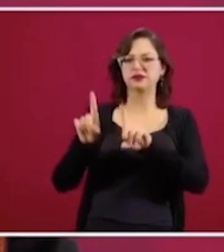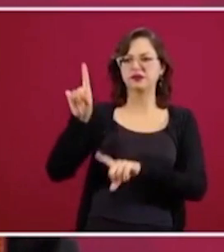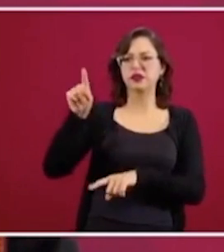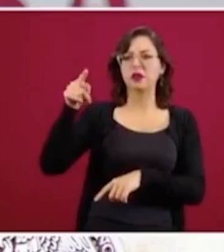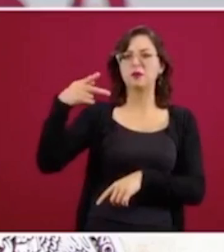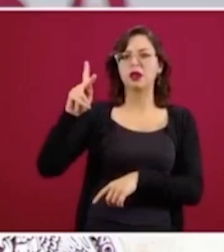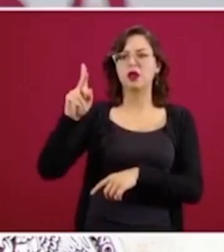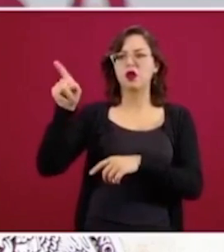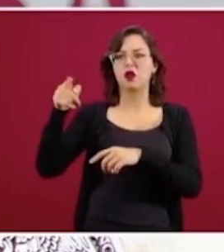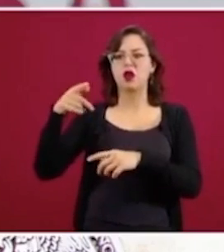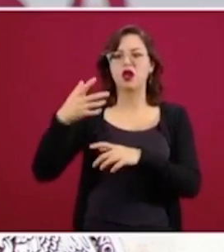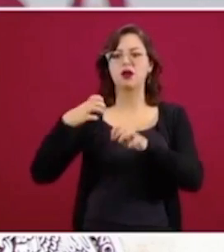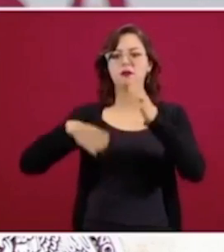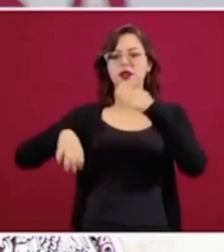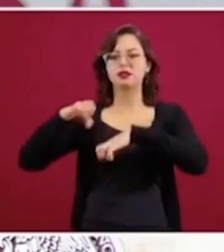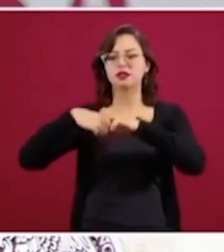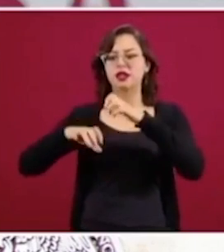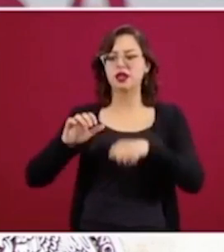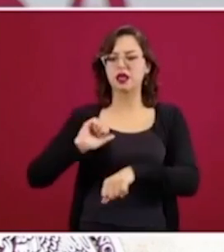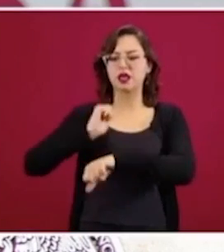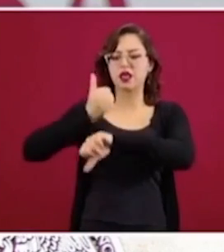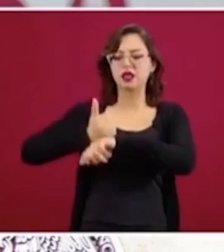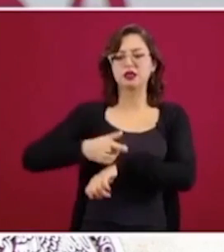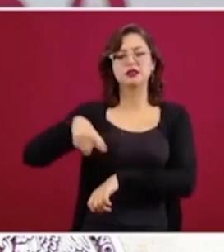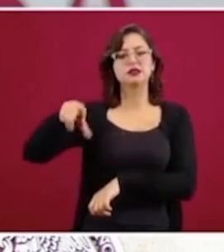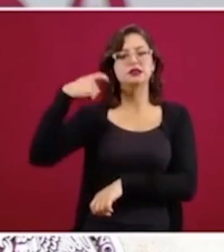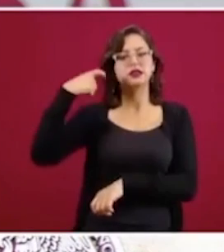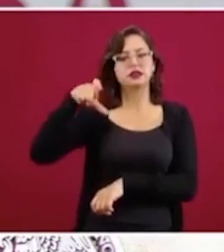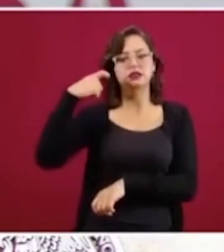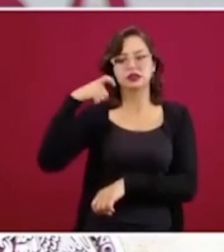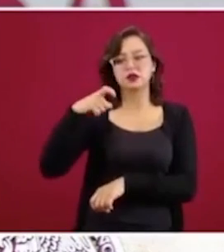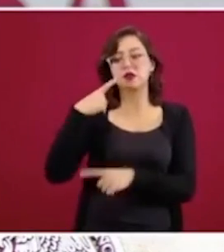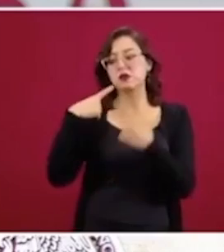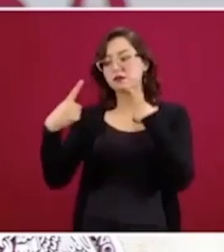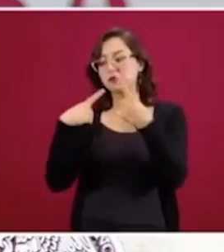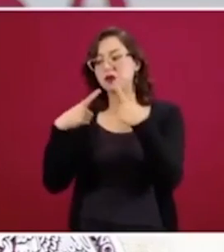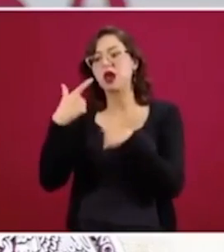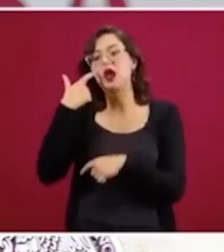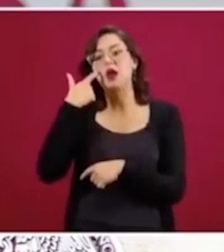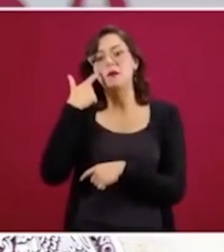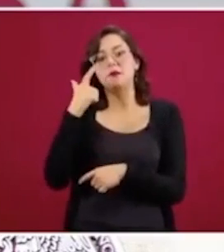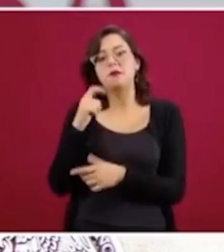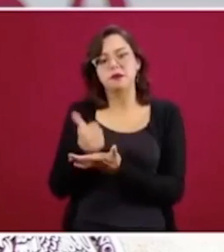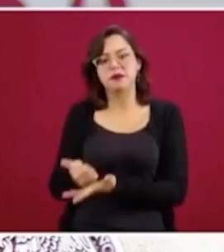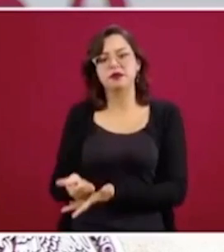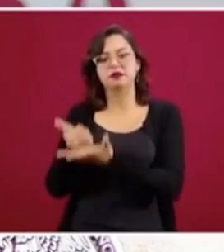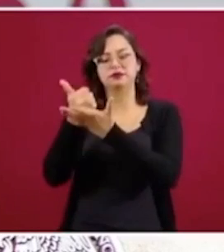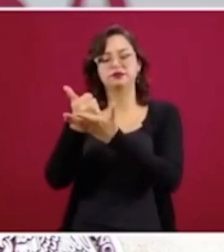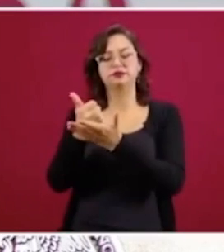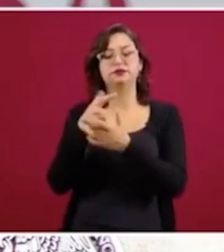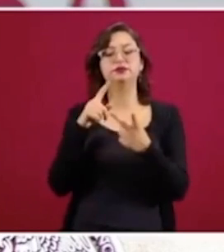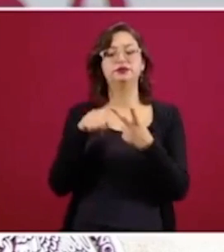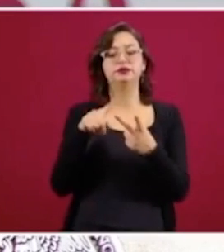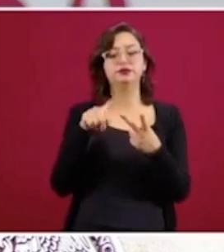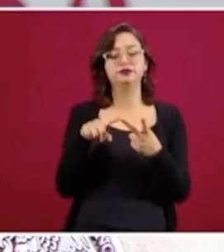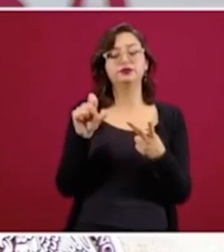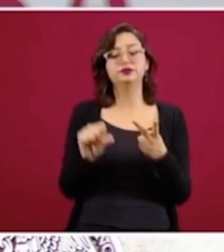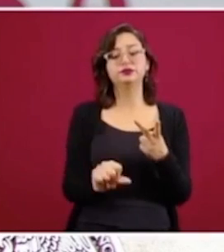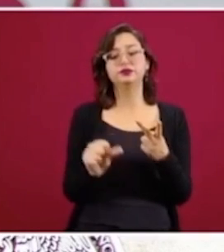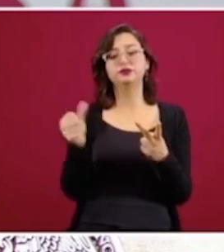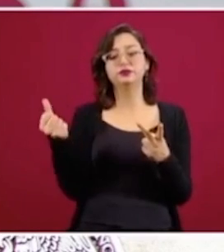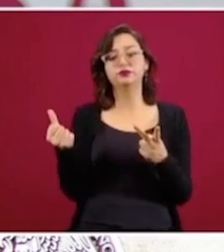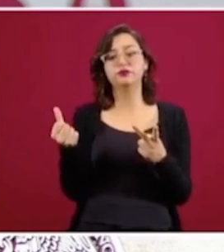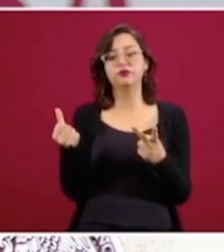y está ayudando en eso. Y luego hay otro que es